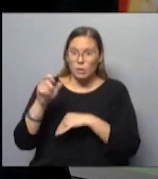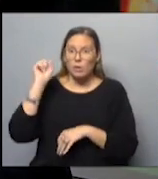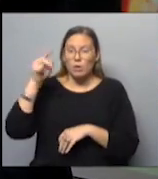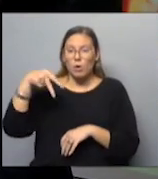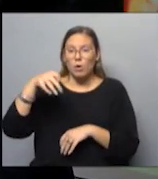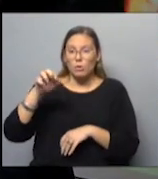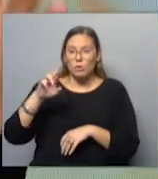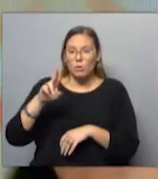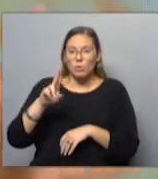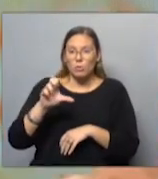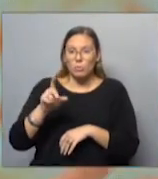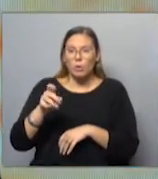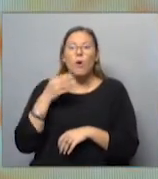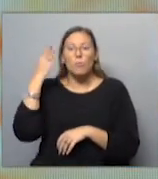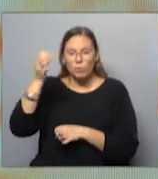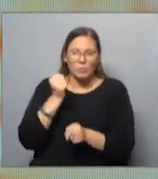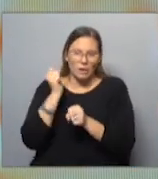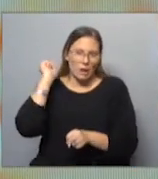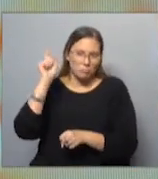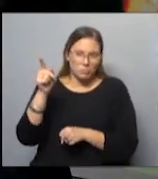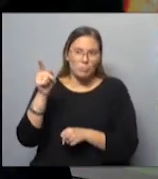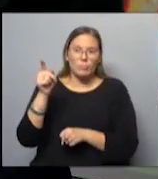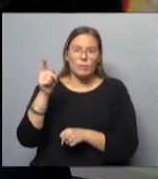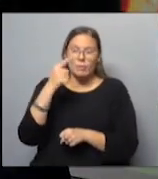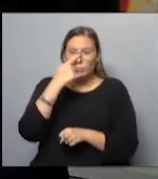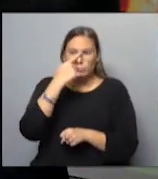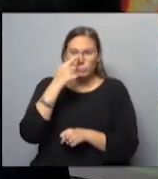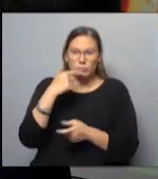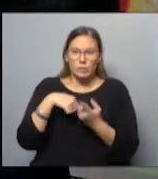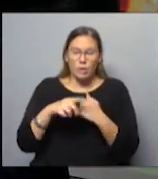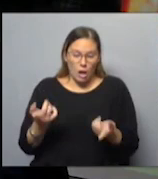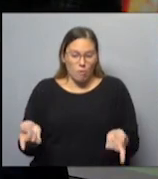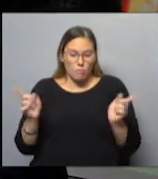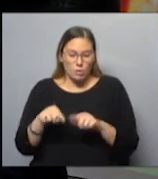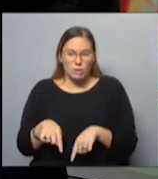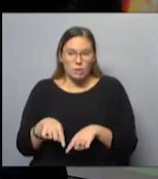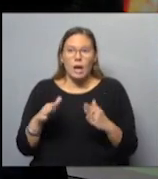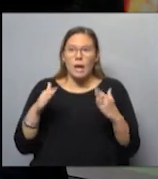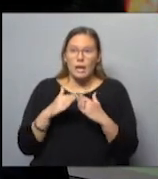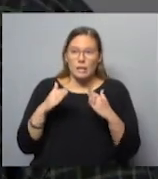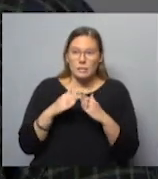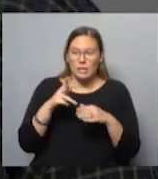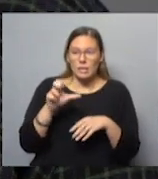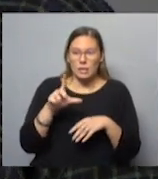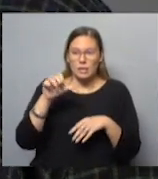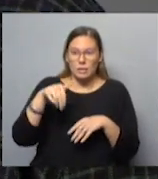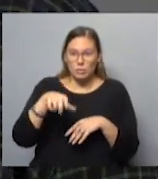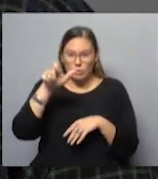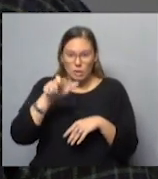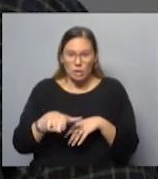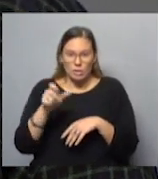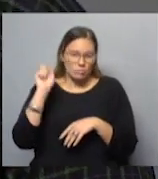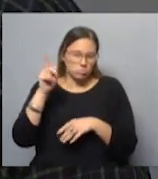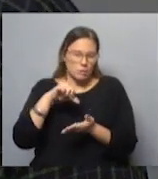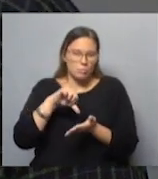Entonces habíamos ido a trabajar con el elenco noruego. Entonces, a la vuelta nos quedamos en la casa de Elin, que es una realizadora